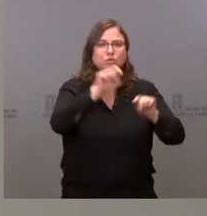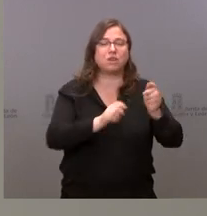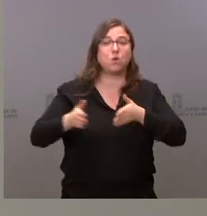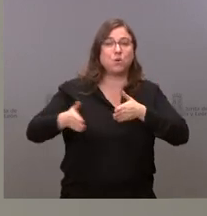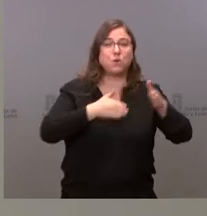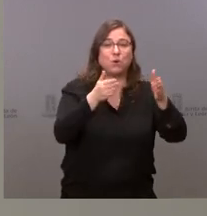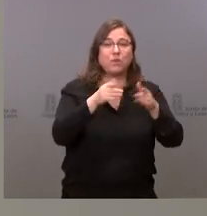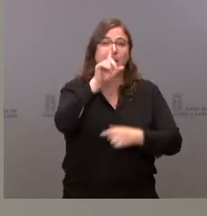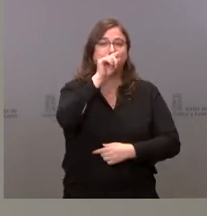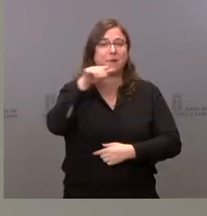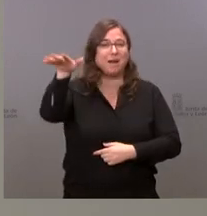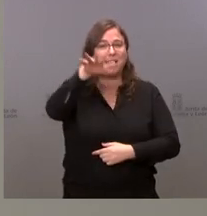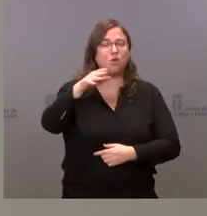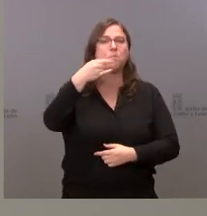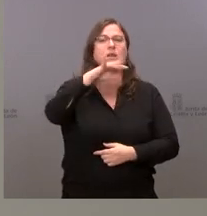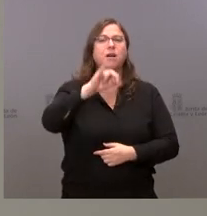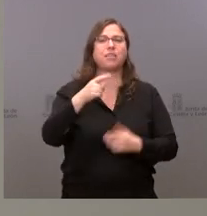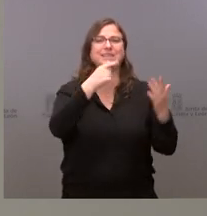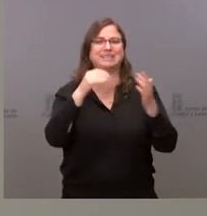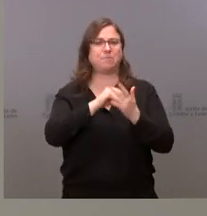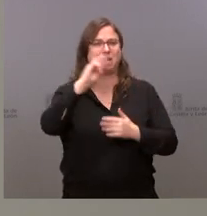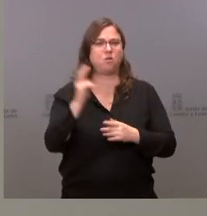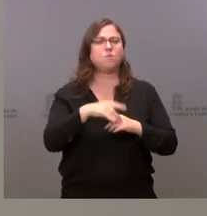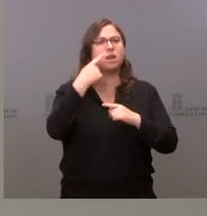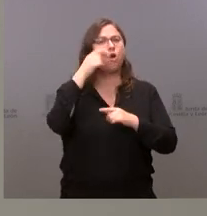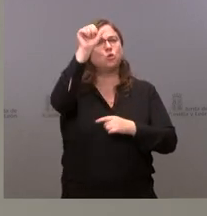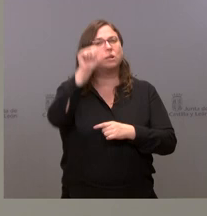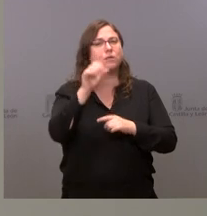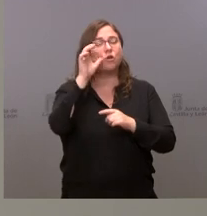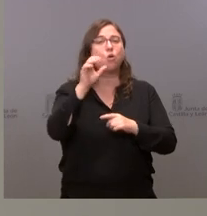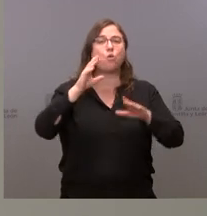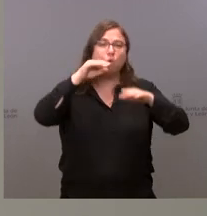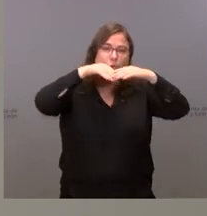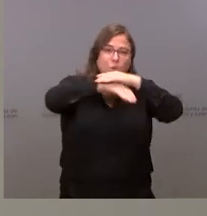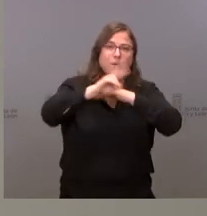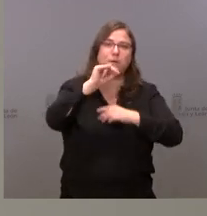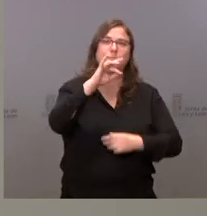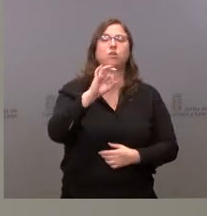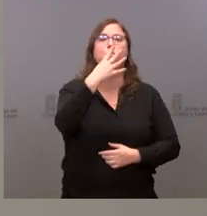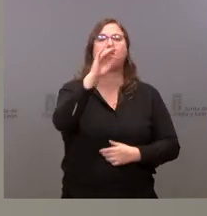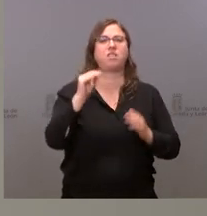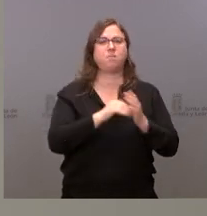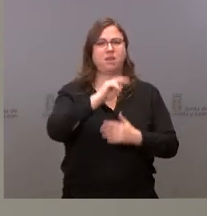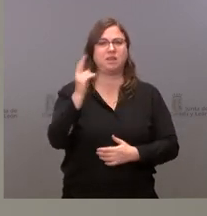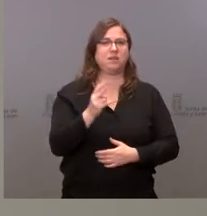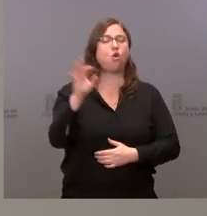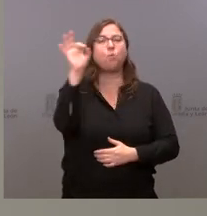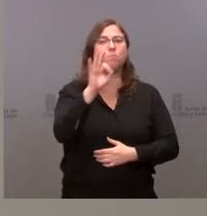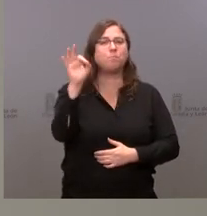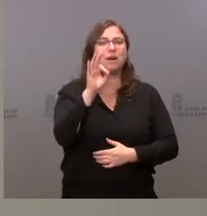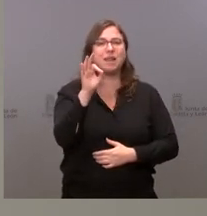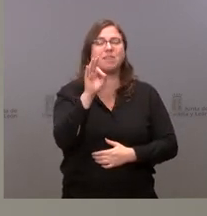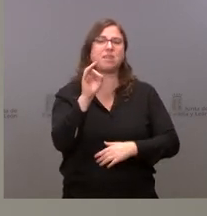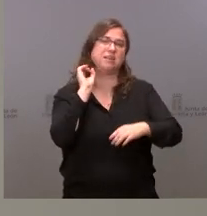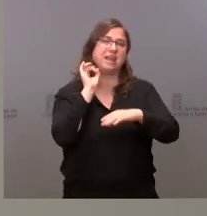ornitológica en Almanza, 60 mil euros, y un observatorio astronómico en Valporquero, 40 mil euros. En Palencia, carta europea de